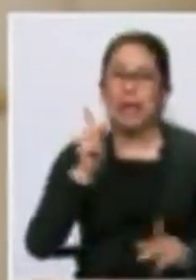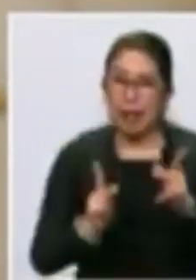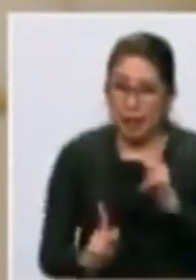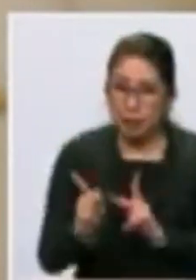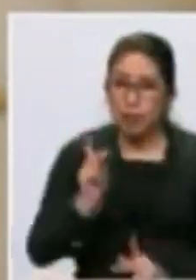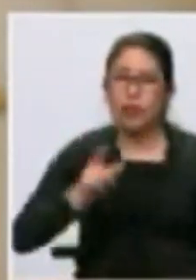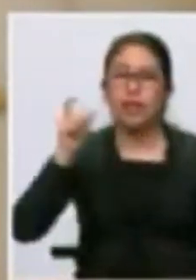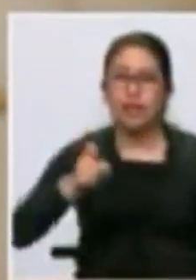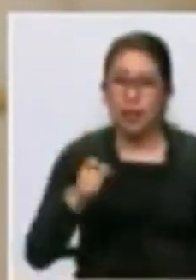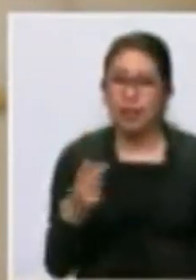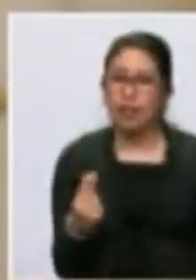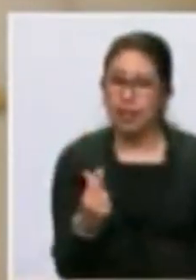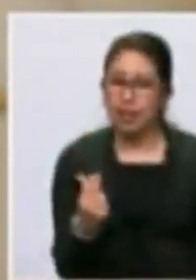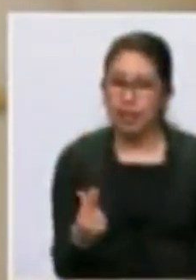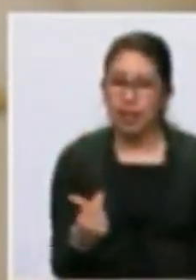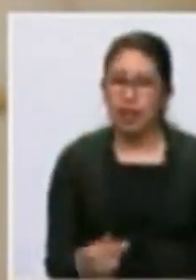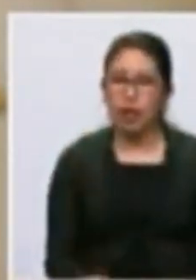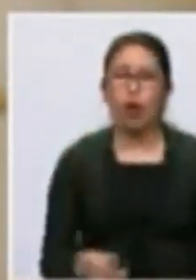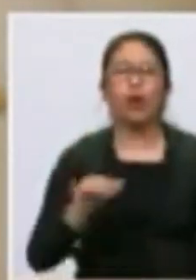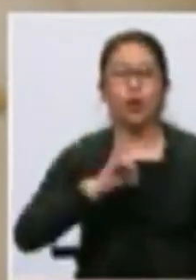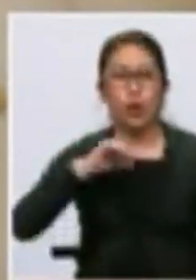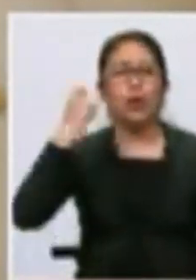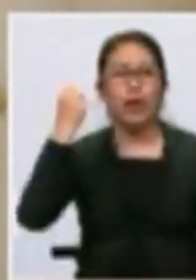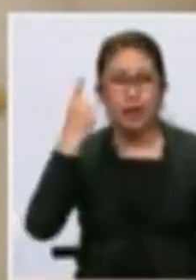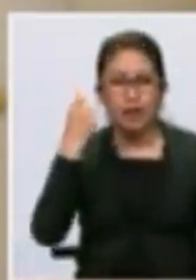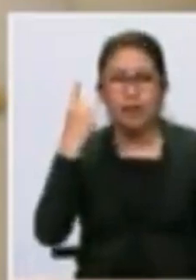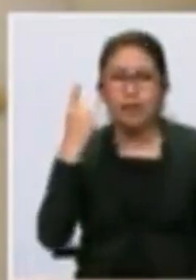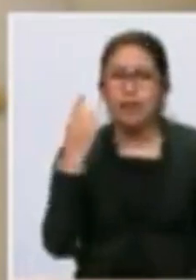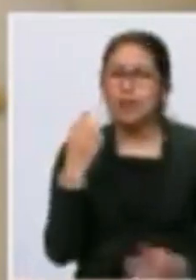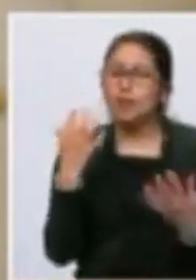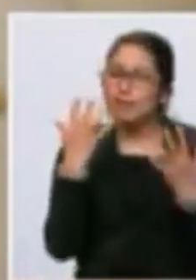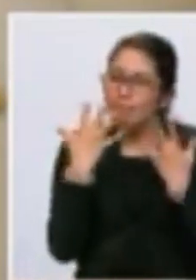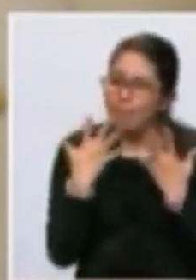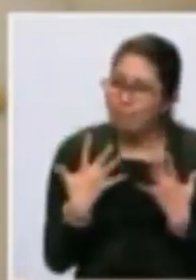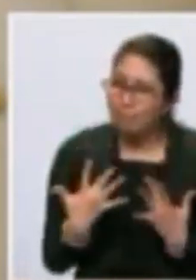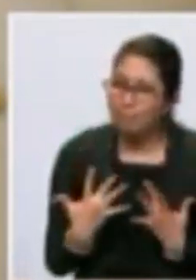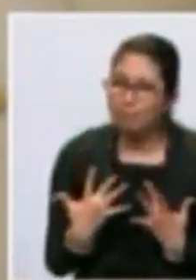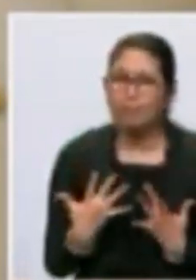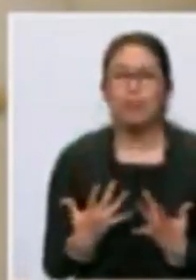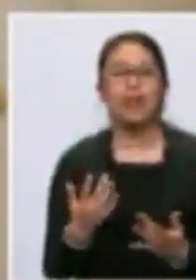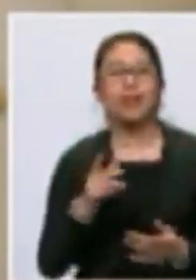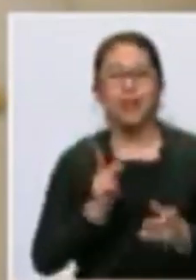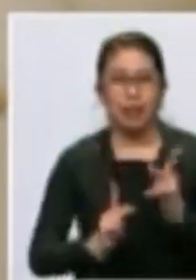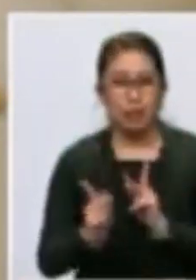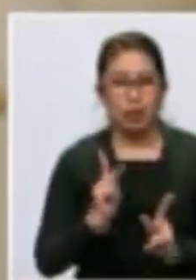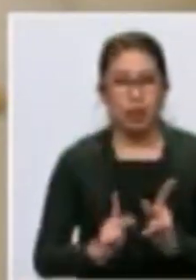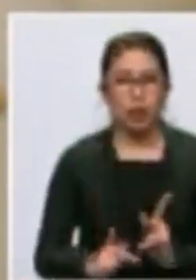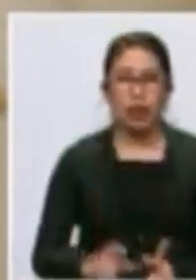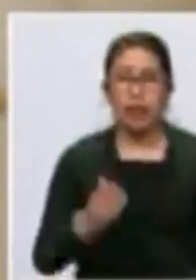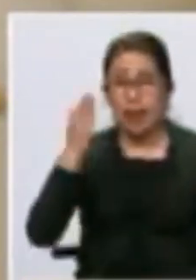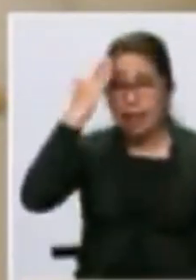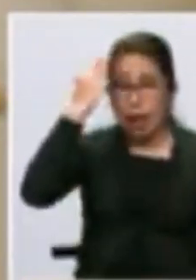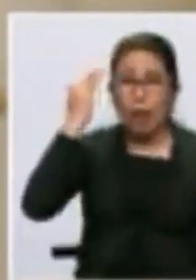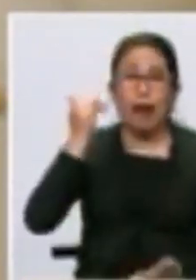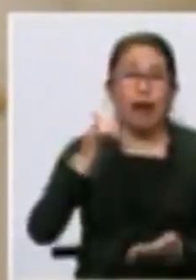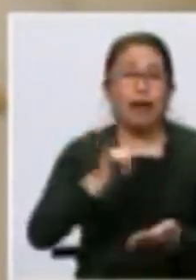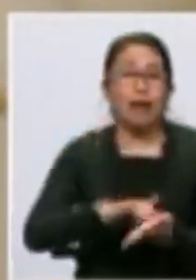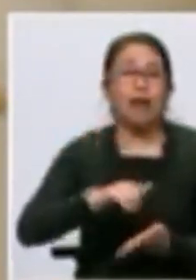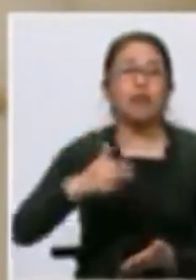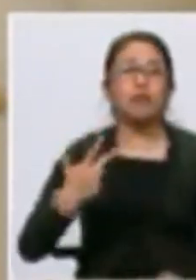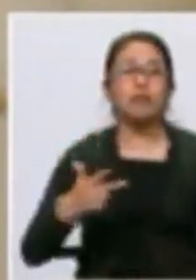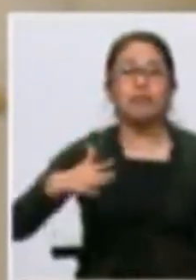necesita ese bono y comprendo la frustración de muchas personas al enterarse de ese retraso inesperado e